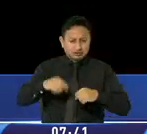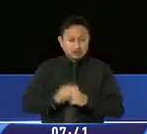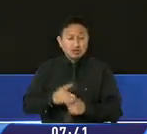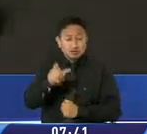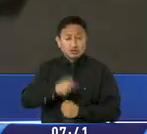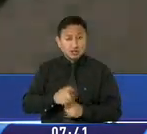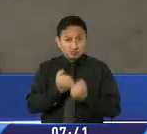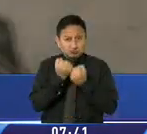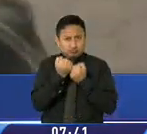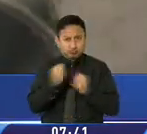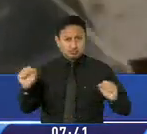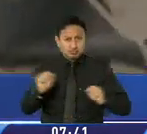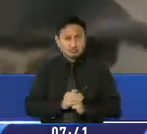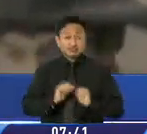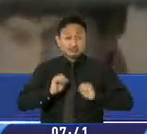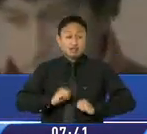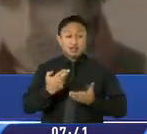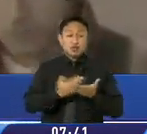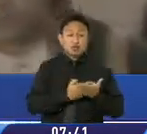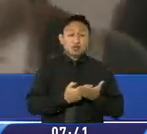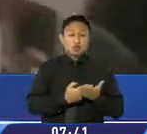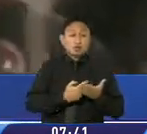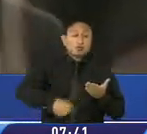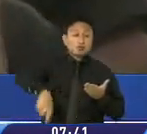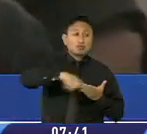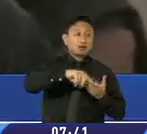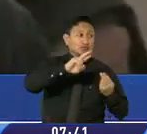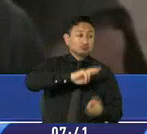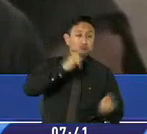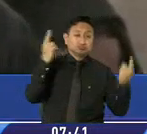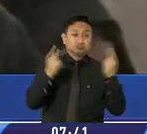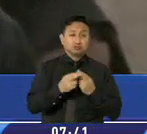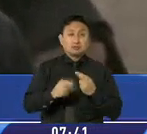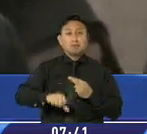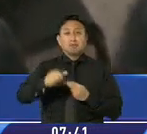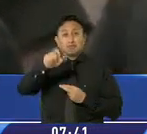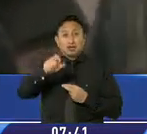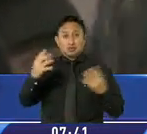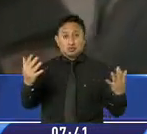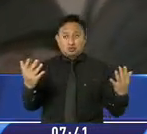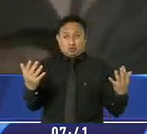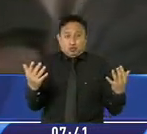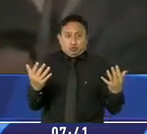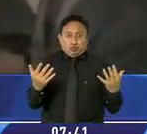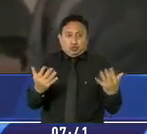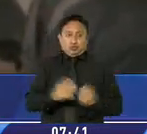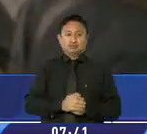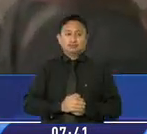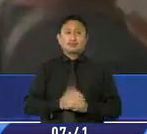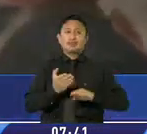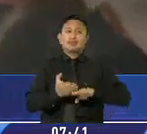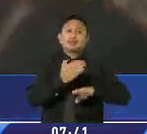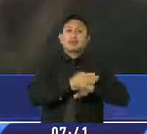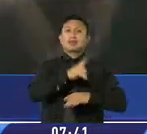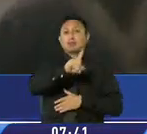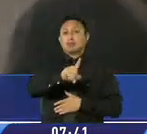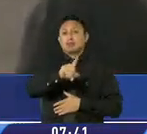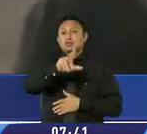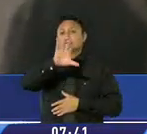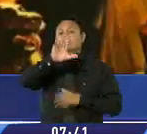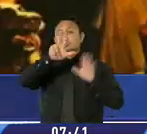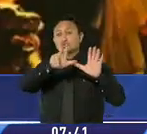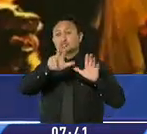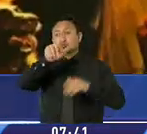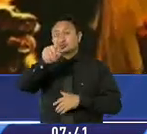su pueblo. A las reuniones para organizar una revuelta, cada vez se sumaba más gente. Y durante los últimos meses de mil ochocientos doce,